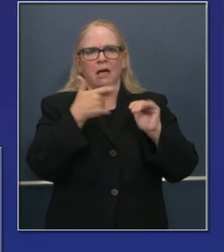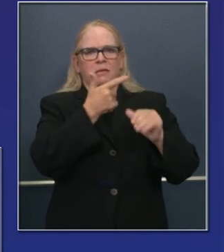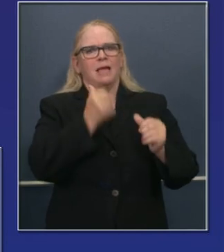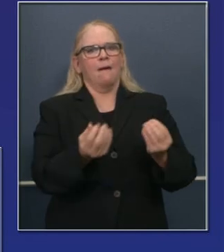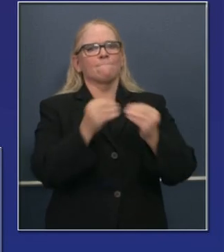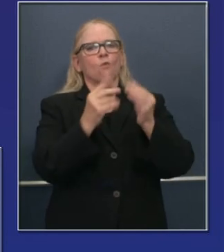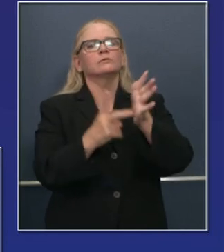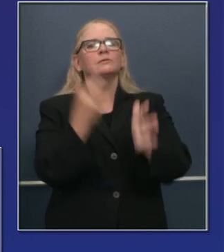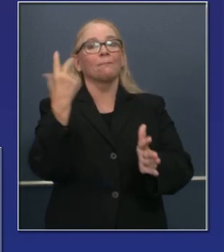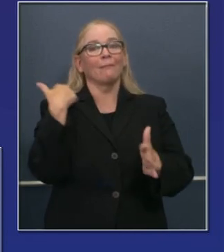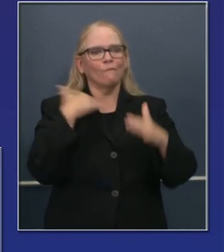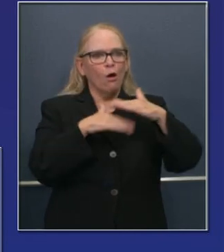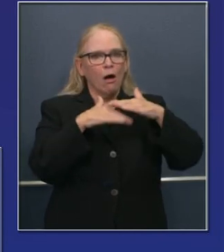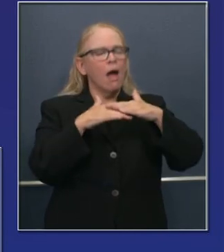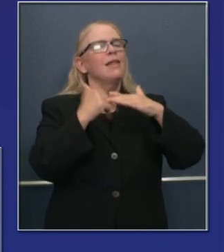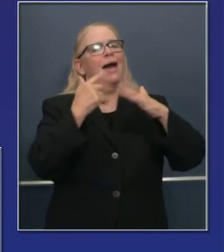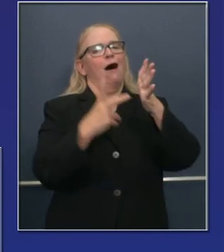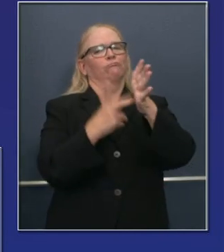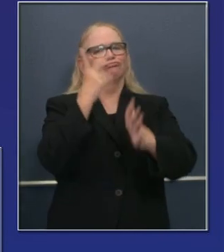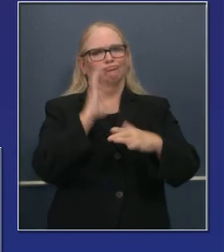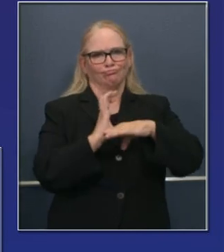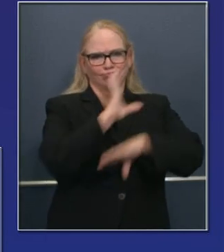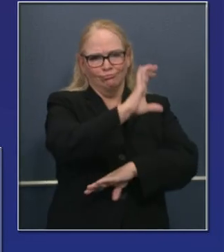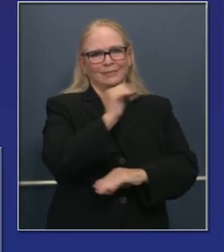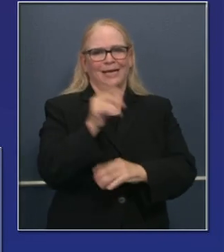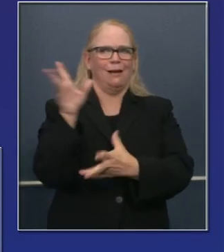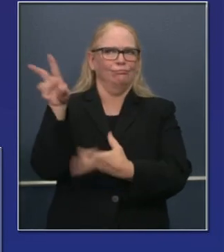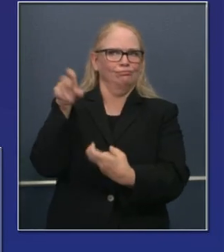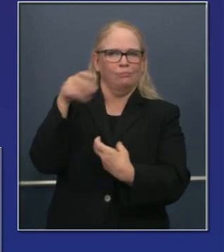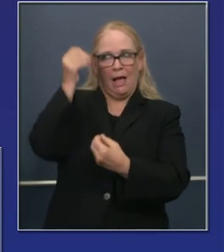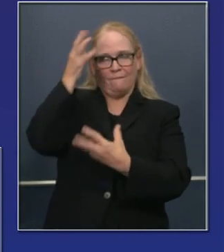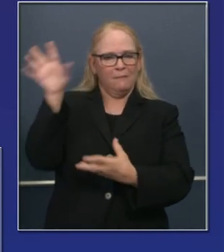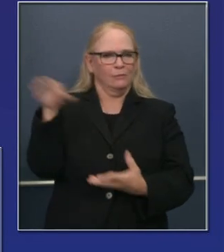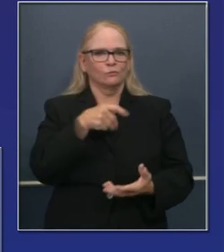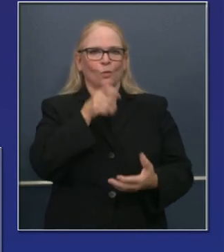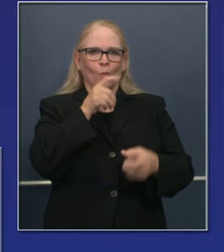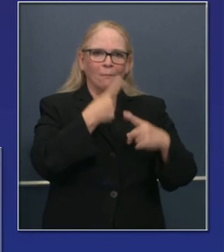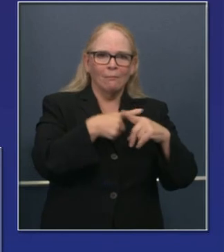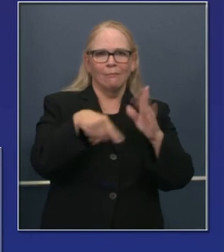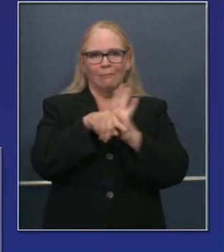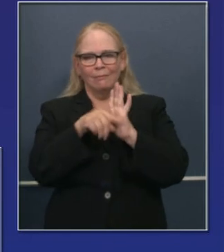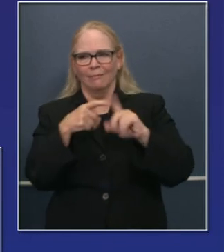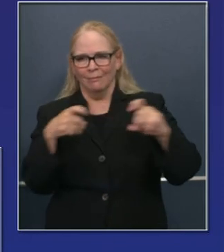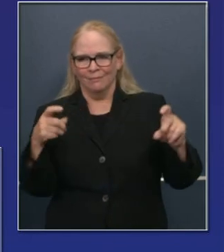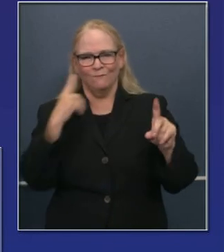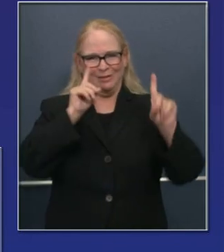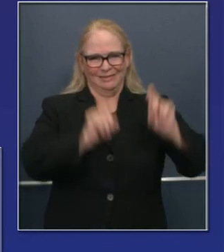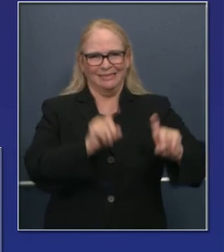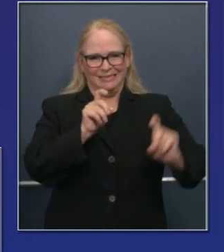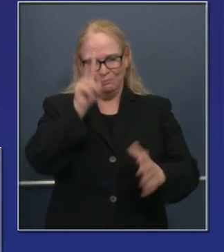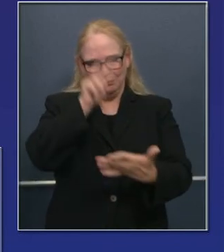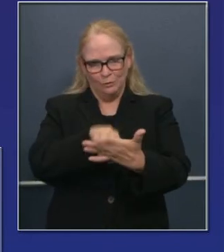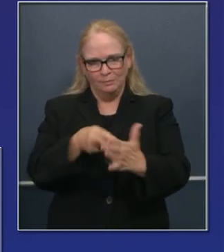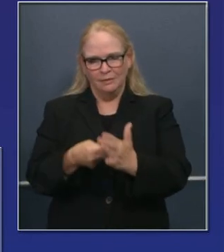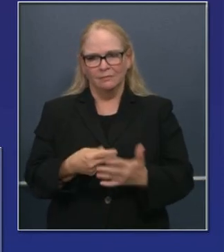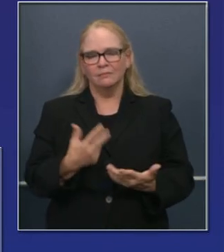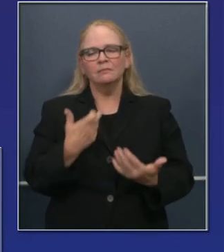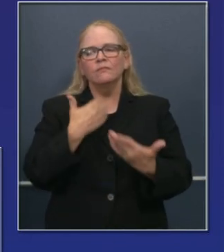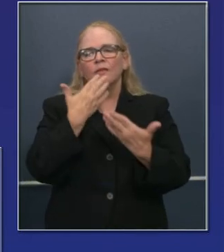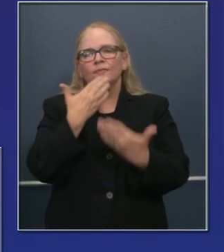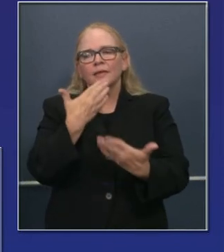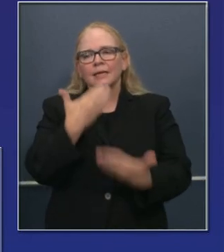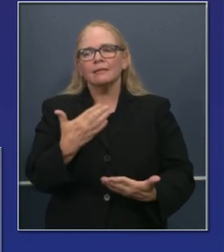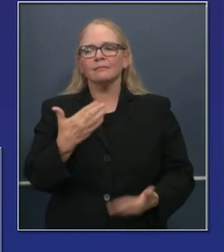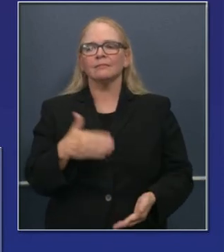cuadriplicando esa cifra en solo un fin de semana. Así que realmente quiero dar gracias a Amy Tang del Departamento de